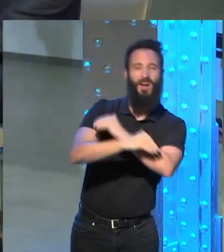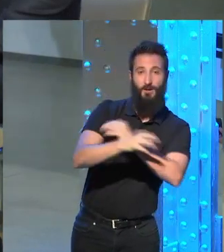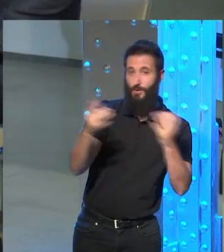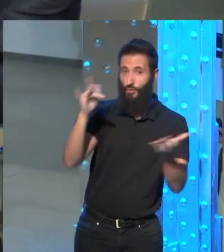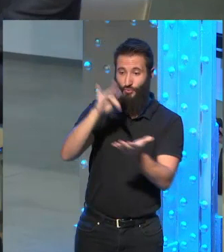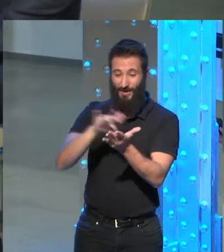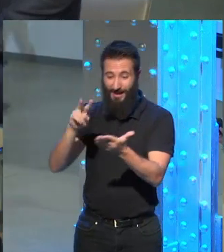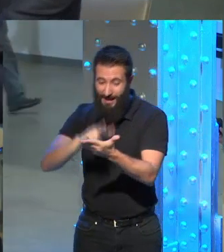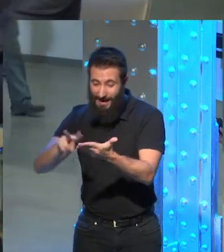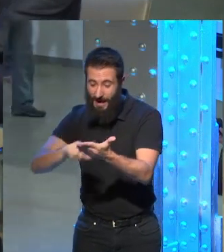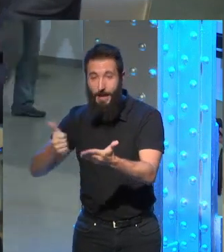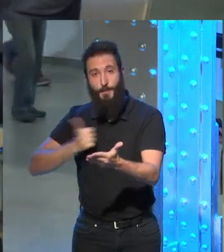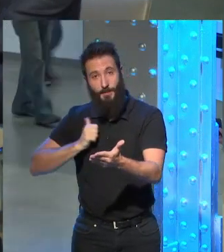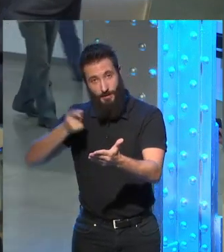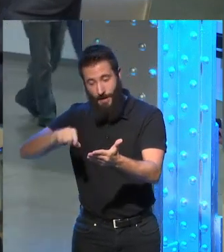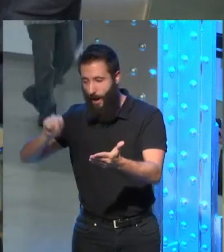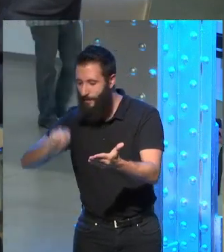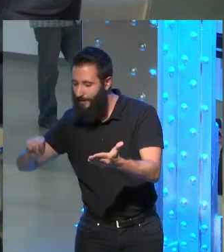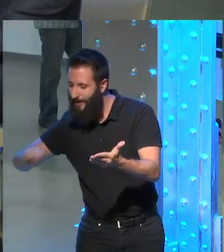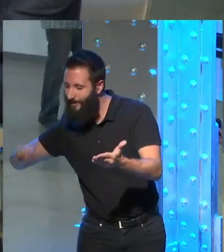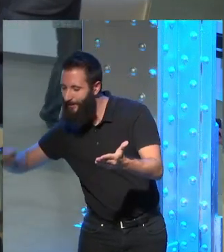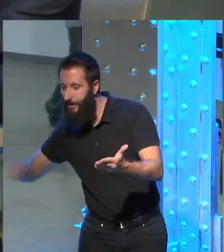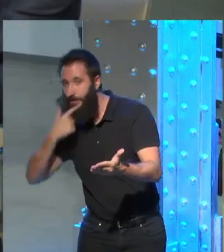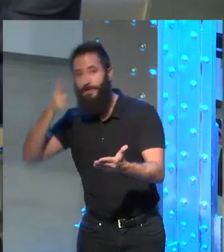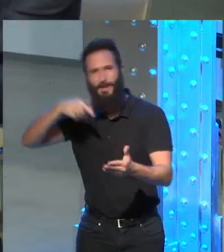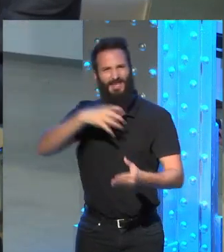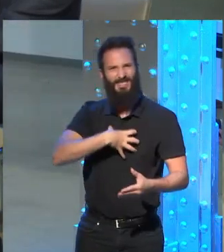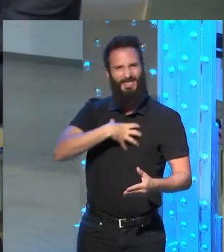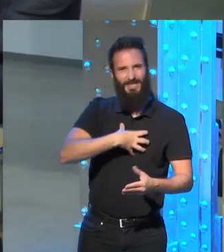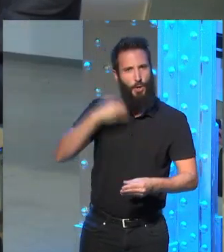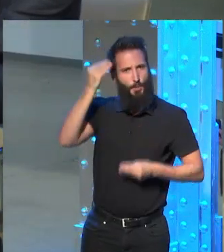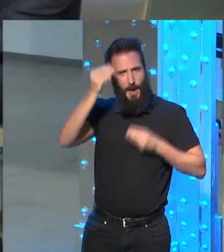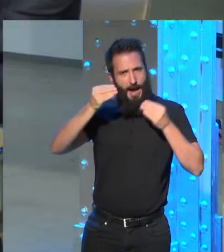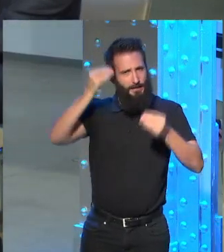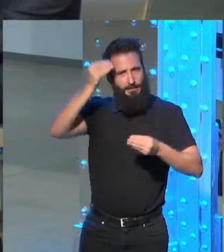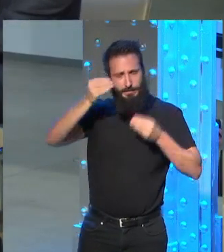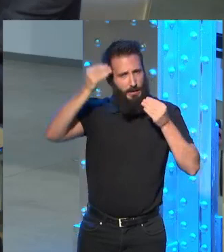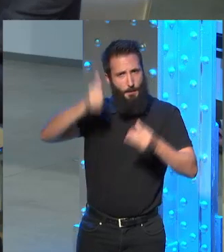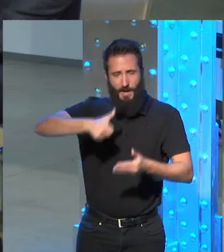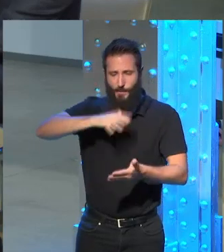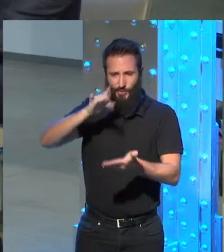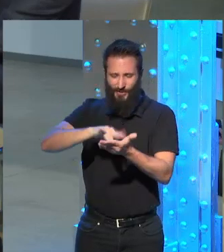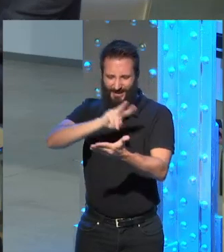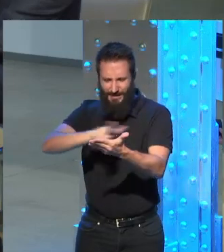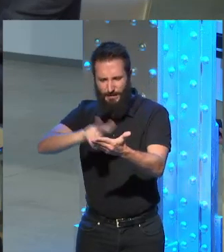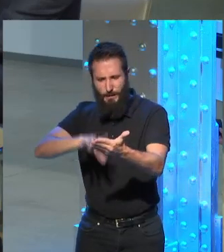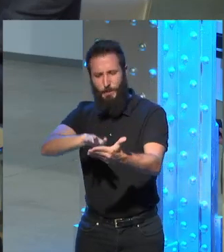notas y hay que hacer un esfuerzo sobre todo de racionalización de la lectura.